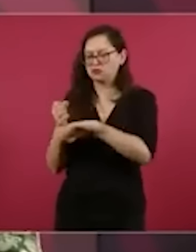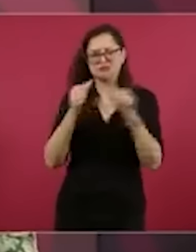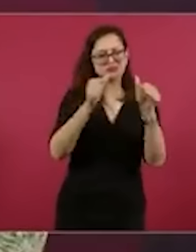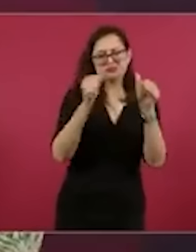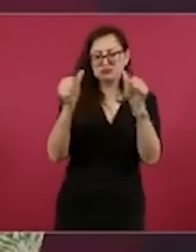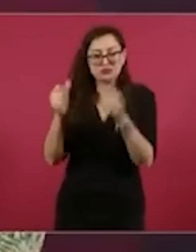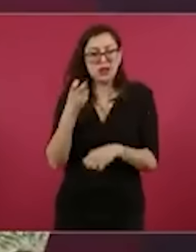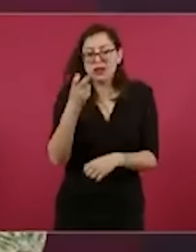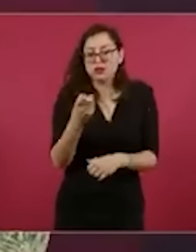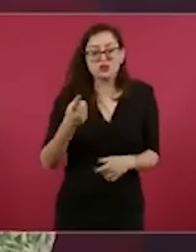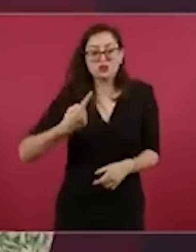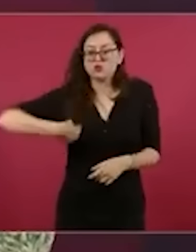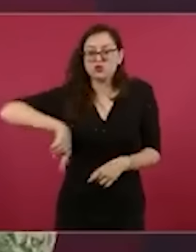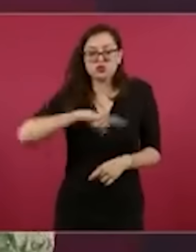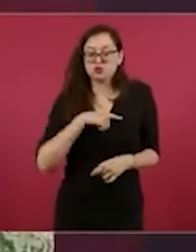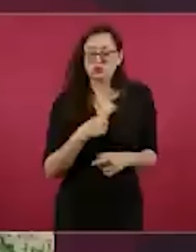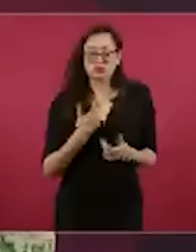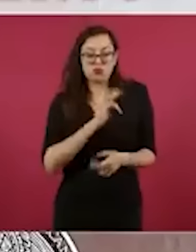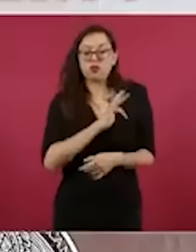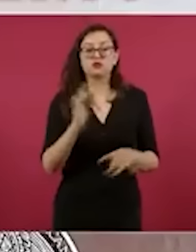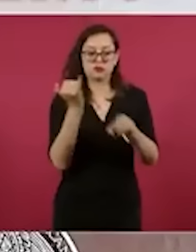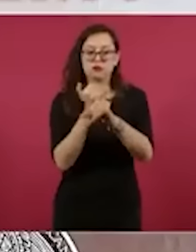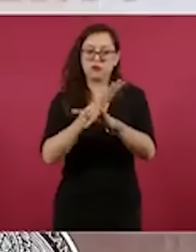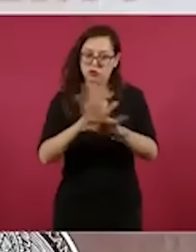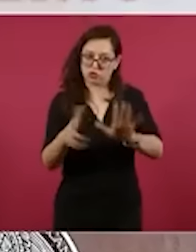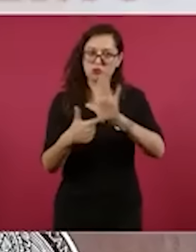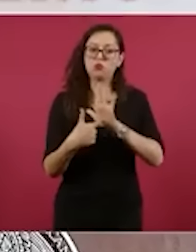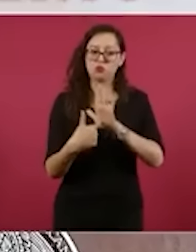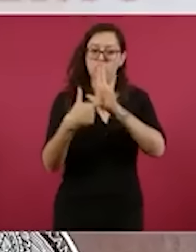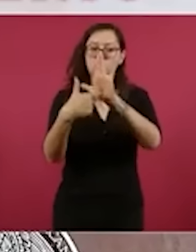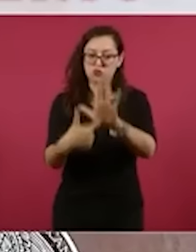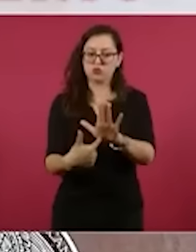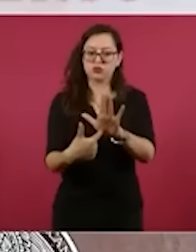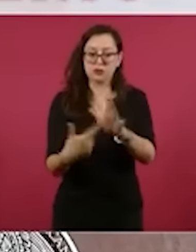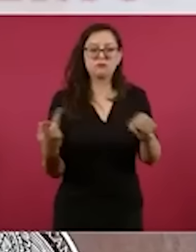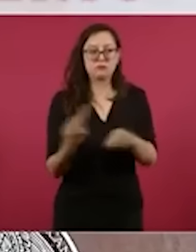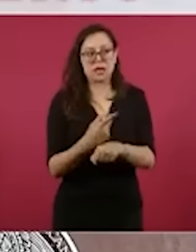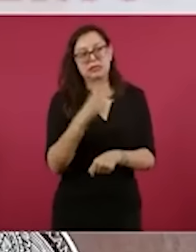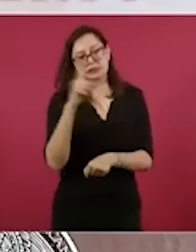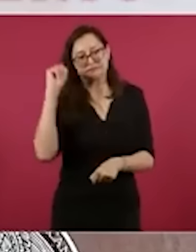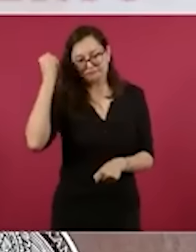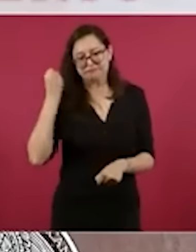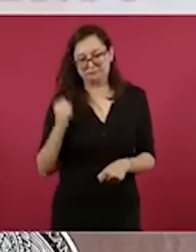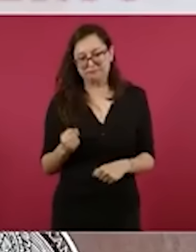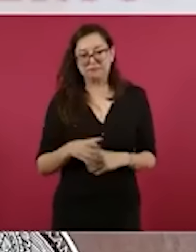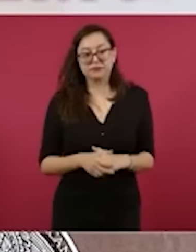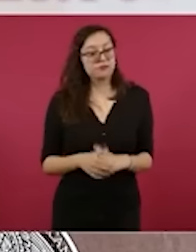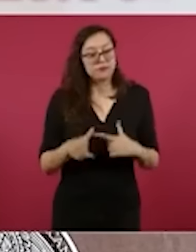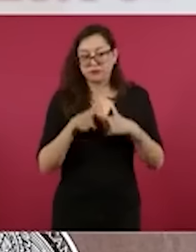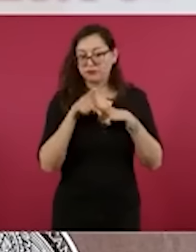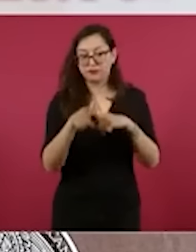lo que tenemos de información en relación a lo que sucede en el estado de Sinaloa. Y vamos